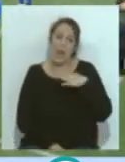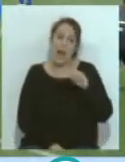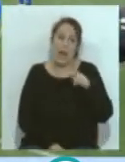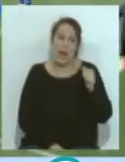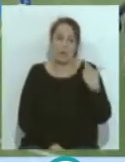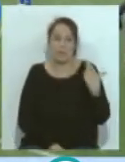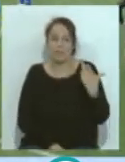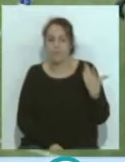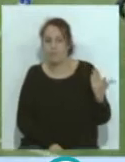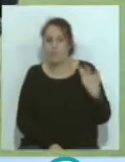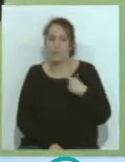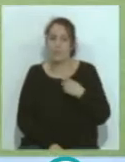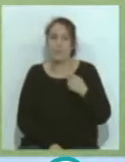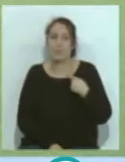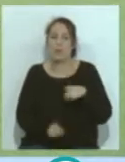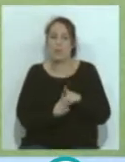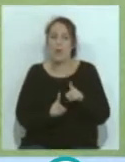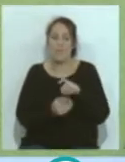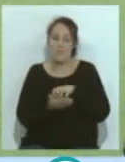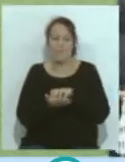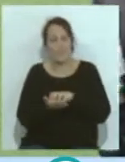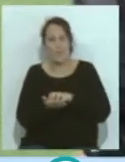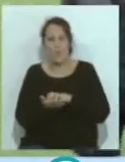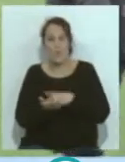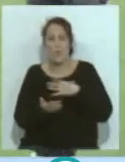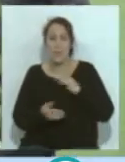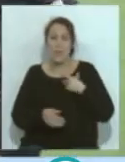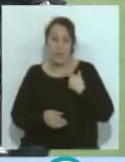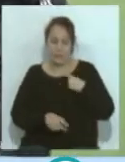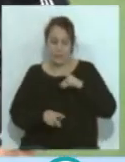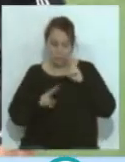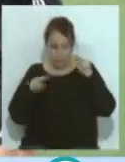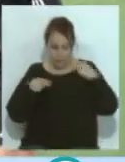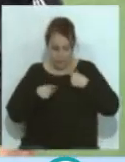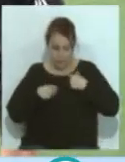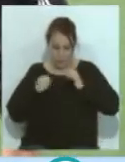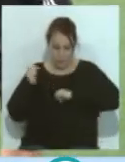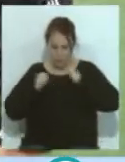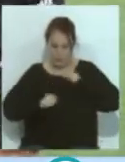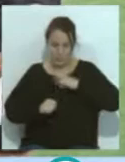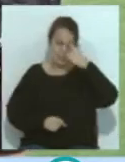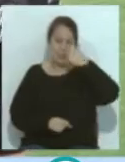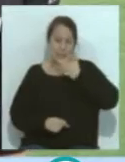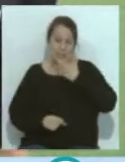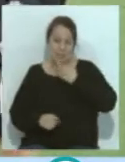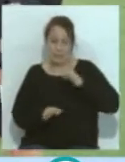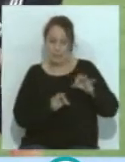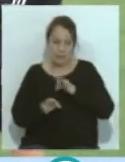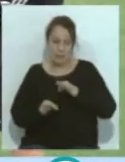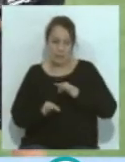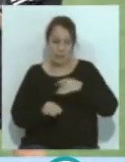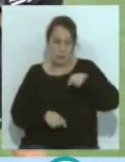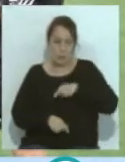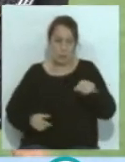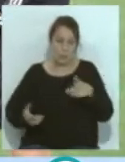posiblemente tenga todavía ciertas dudas, hasta que no se vea compitiendo en el Coliseum, no va a saber si realmente está preparado o no para